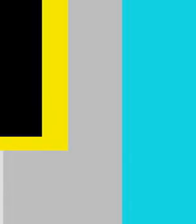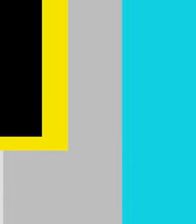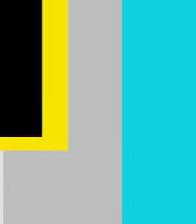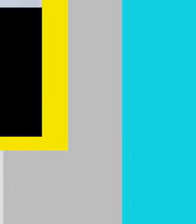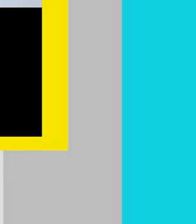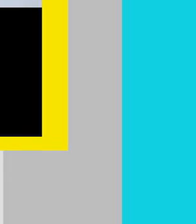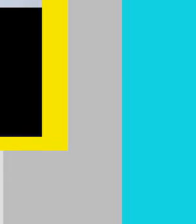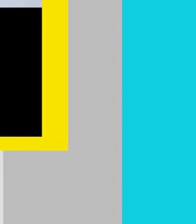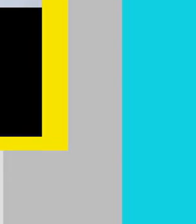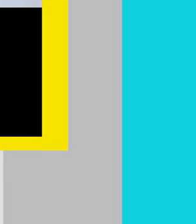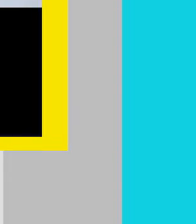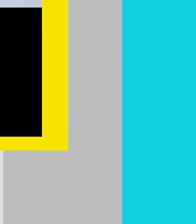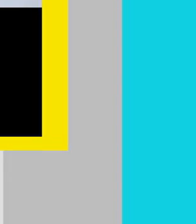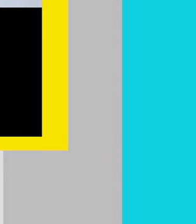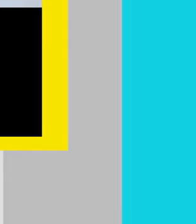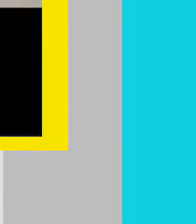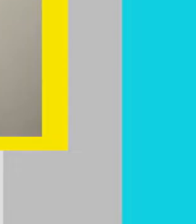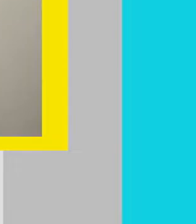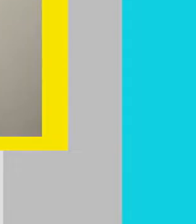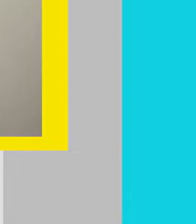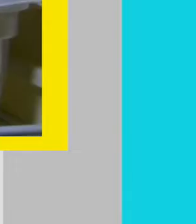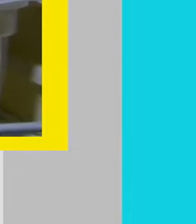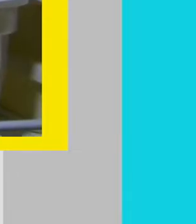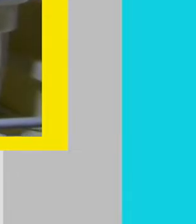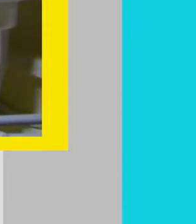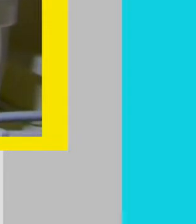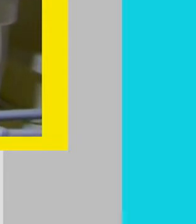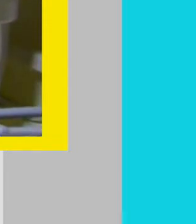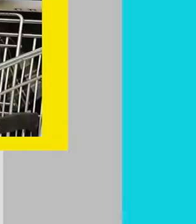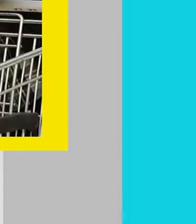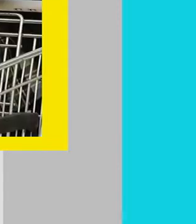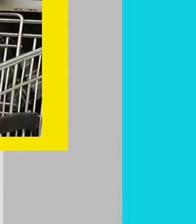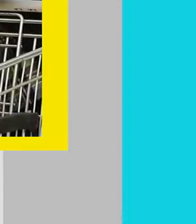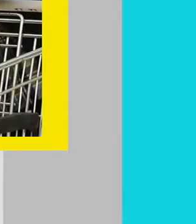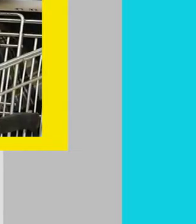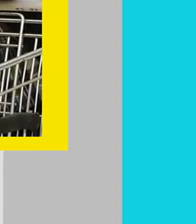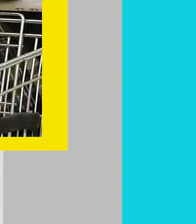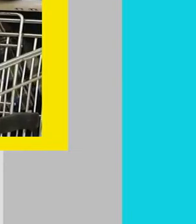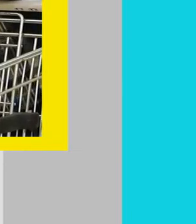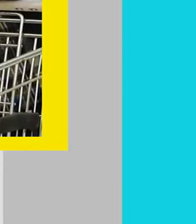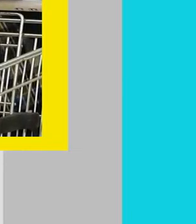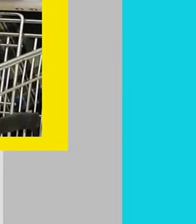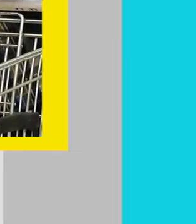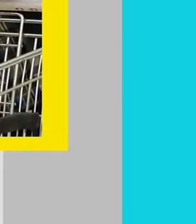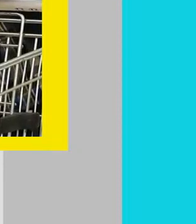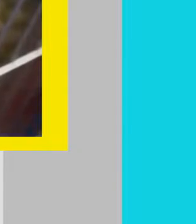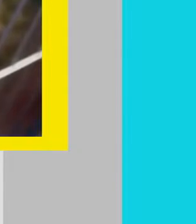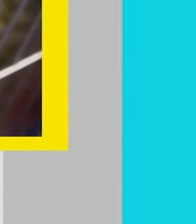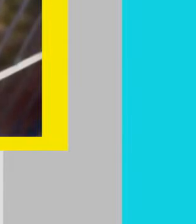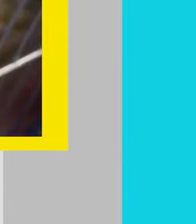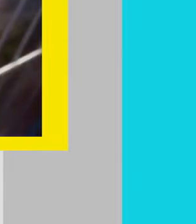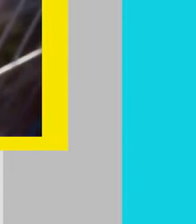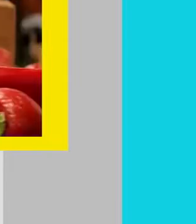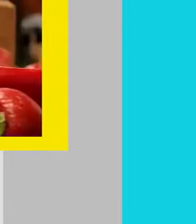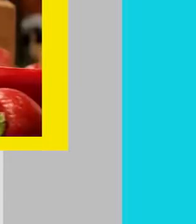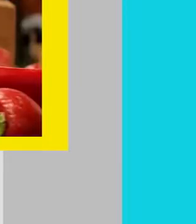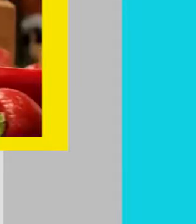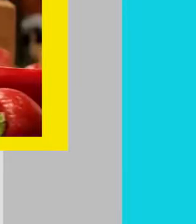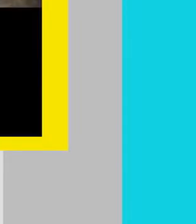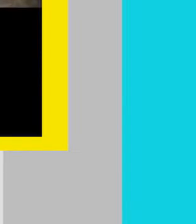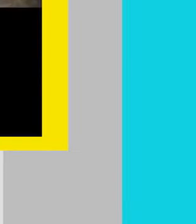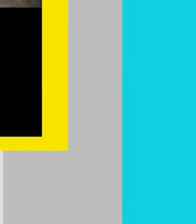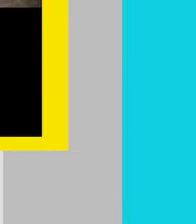Out of the sky